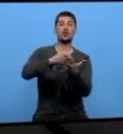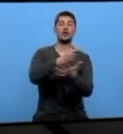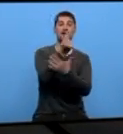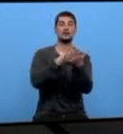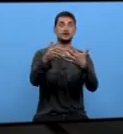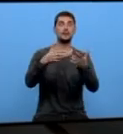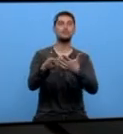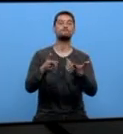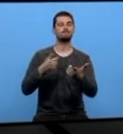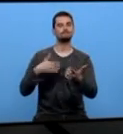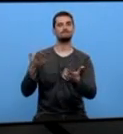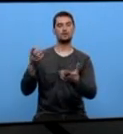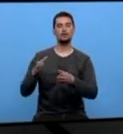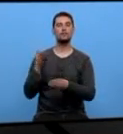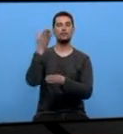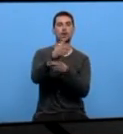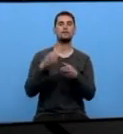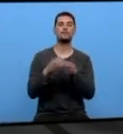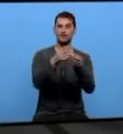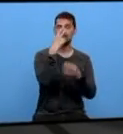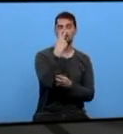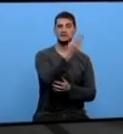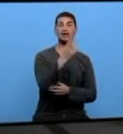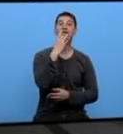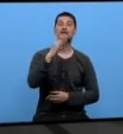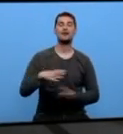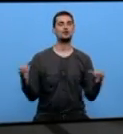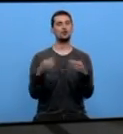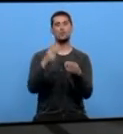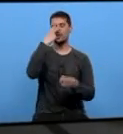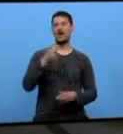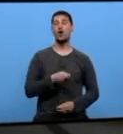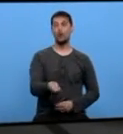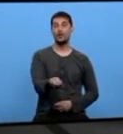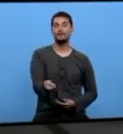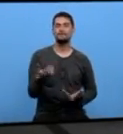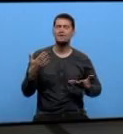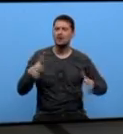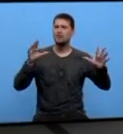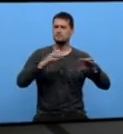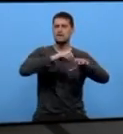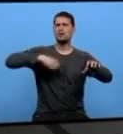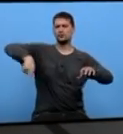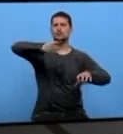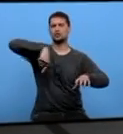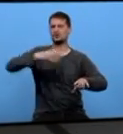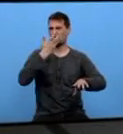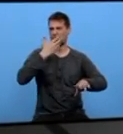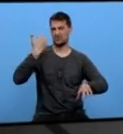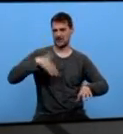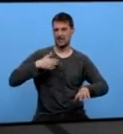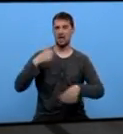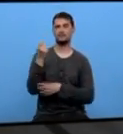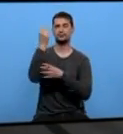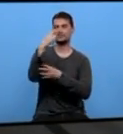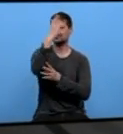e os Dereitos Humanos recibiu esta semana unha visita moi especial a de un grupo da once ainda que a malloría de nos temos formada desde moi pequenos